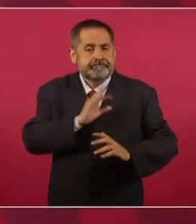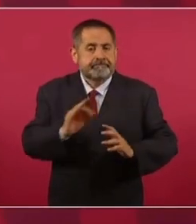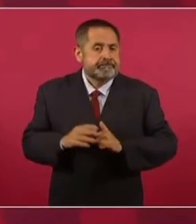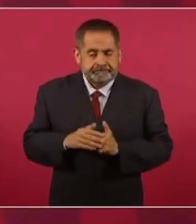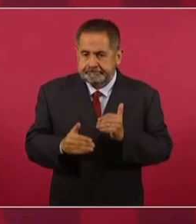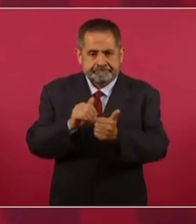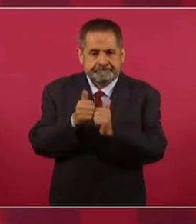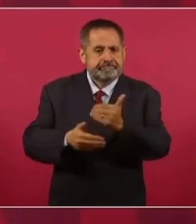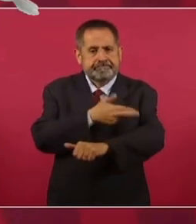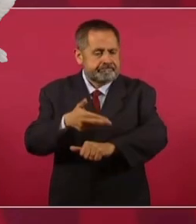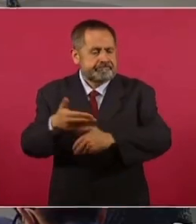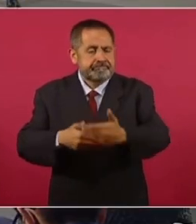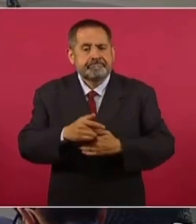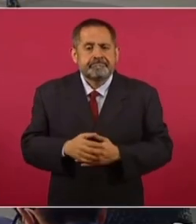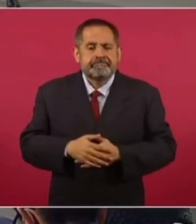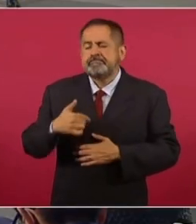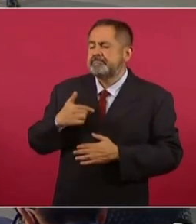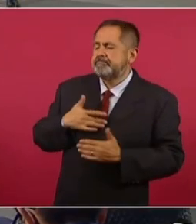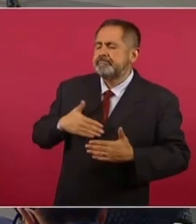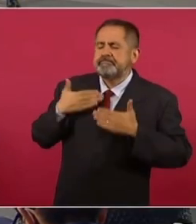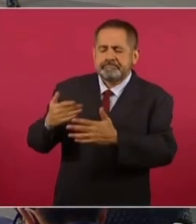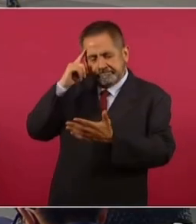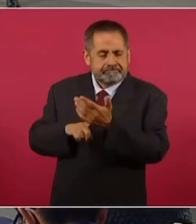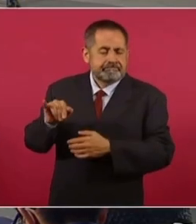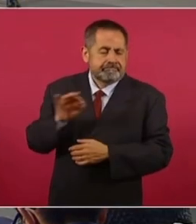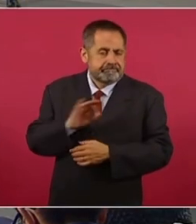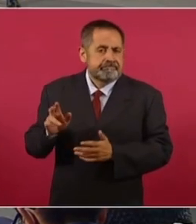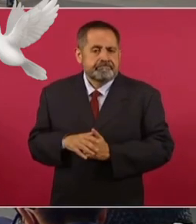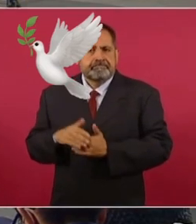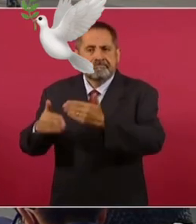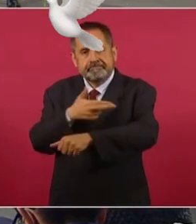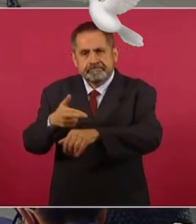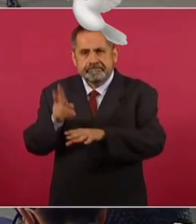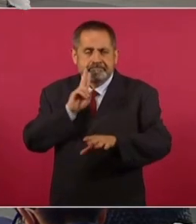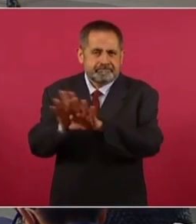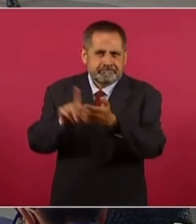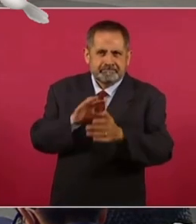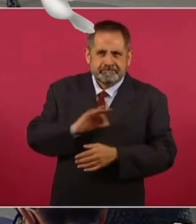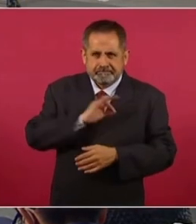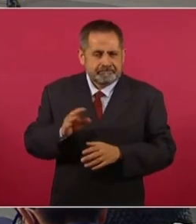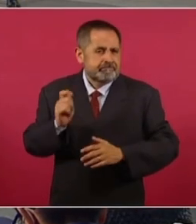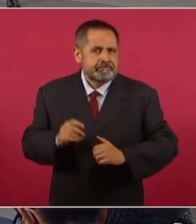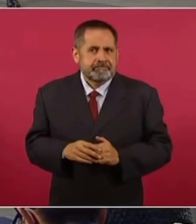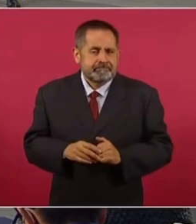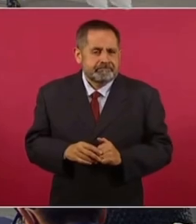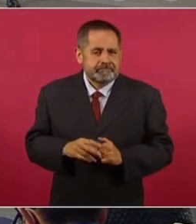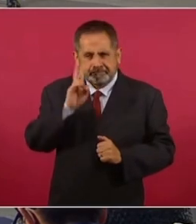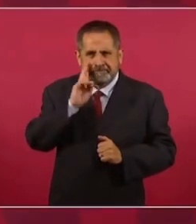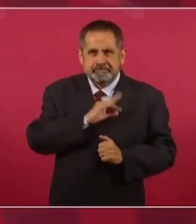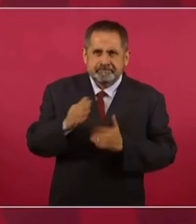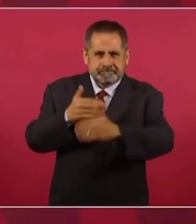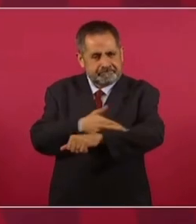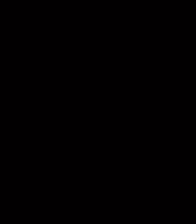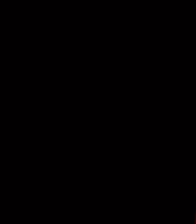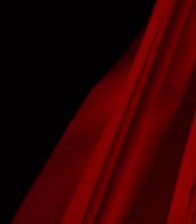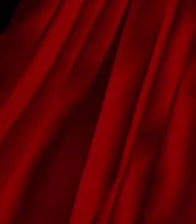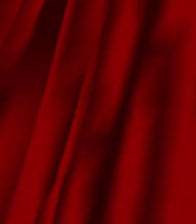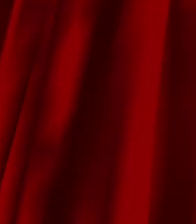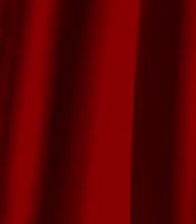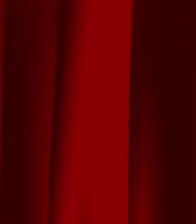avance. Yo tengo confianza de que se pueda llegar a un acuerdo.